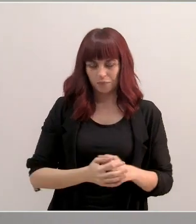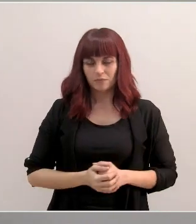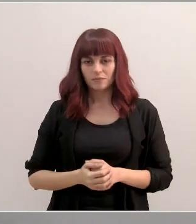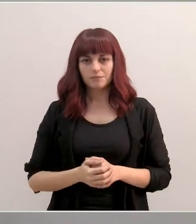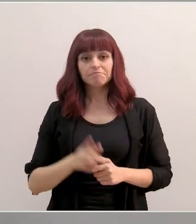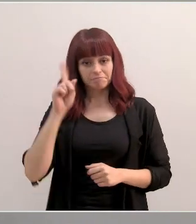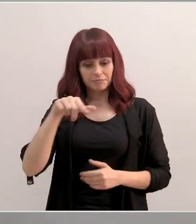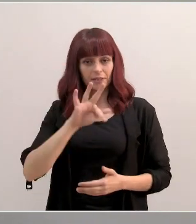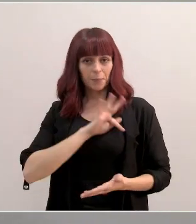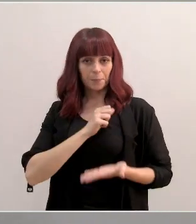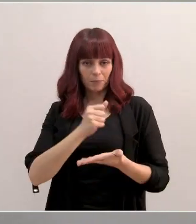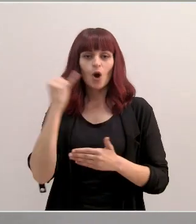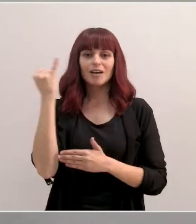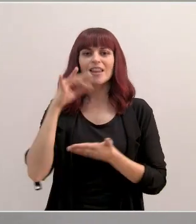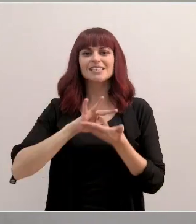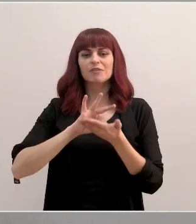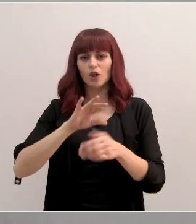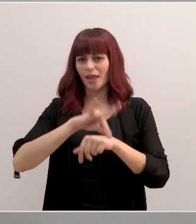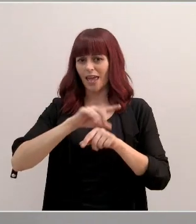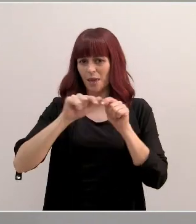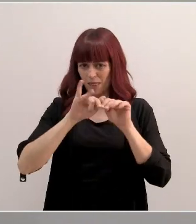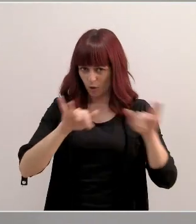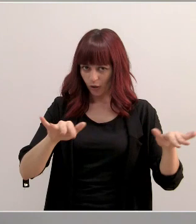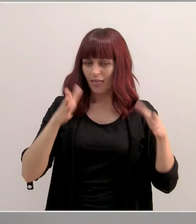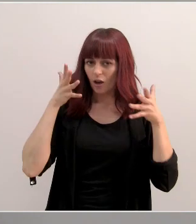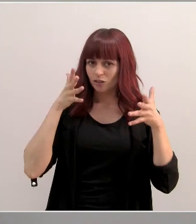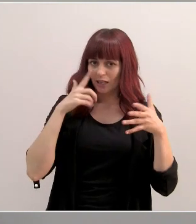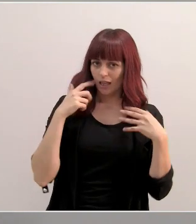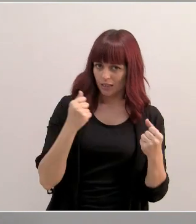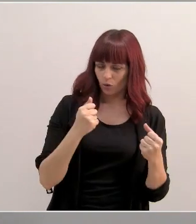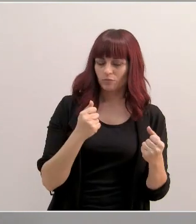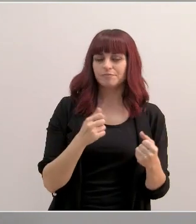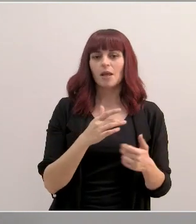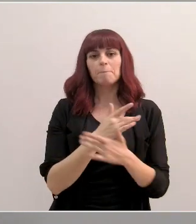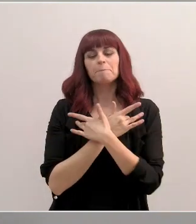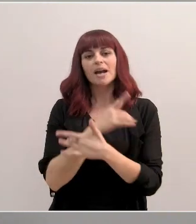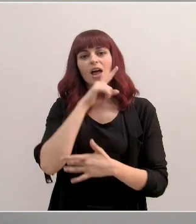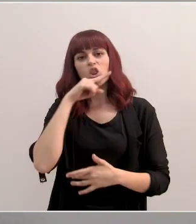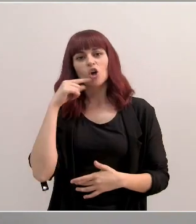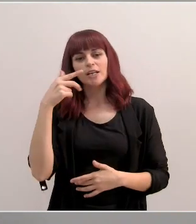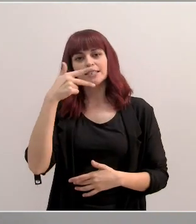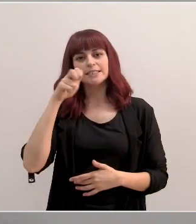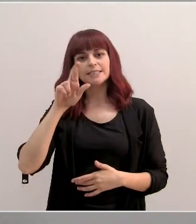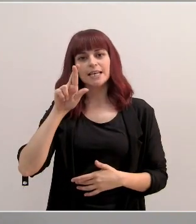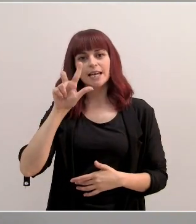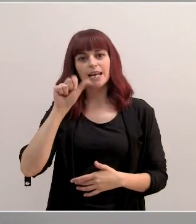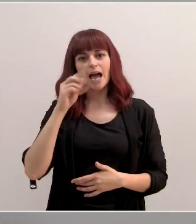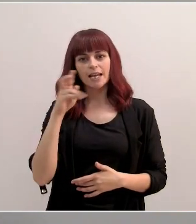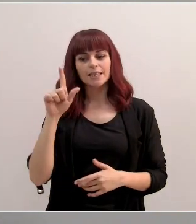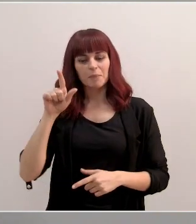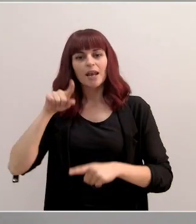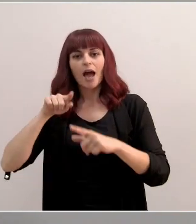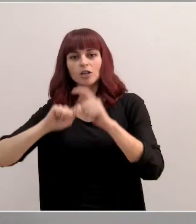distinguidas la jefa de servicio de epidemiología de la Consejería de Salud, María Dolores Chirlaque y la Asociación